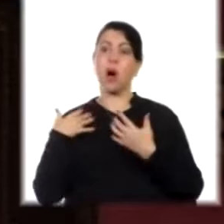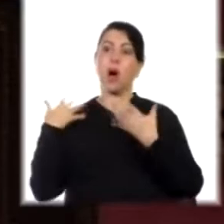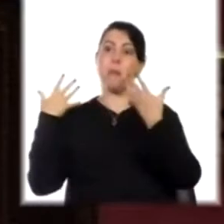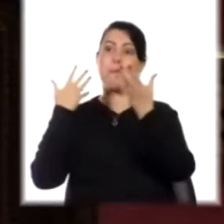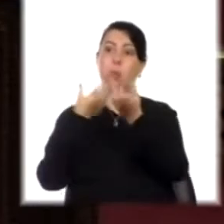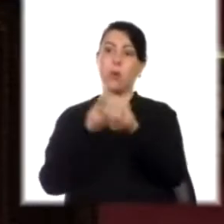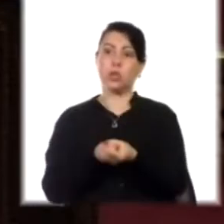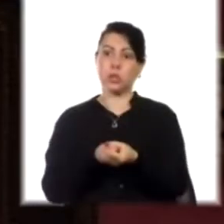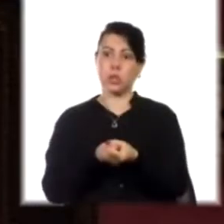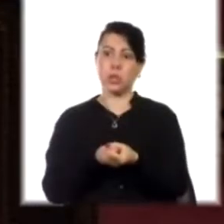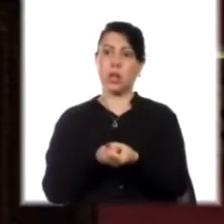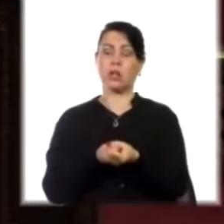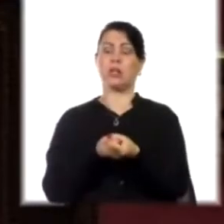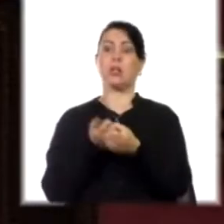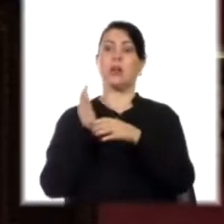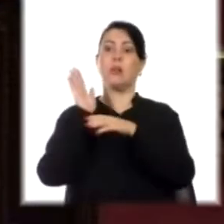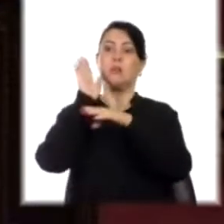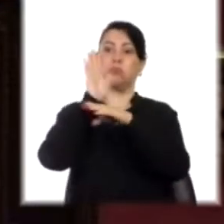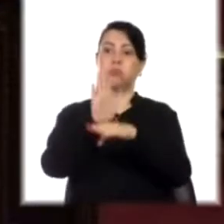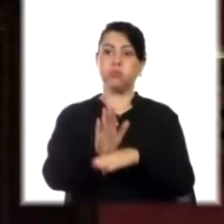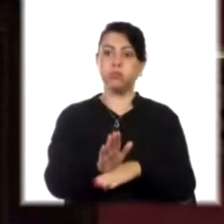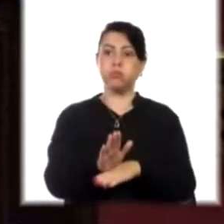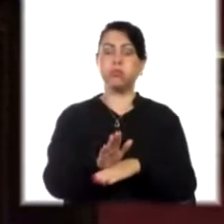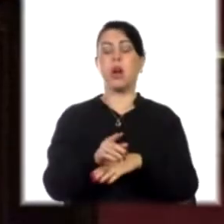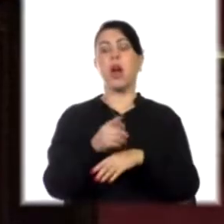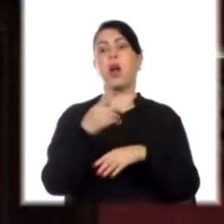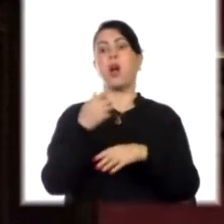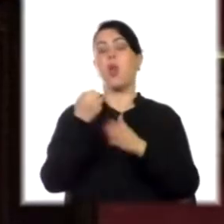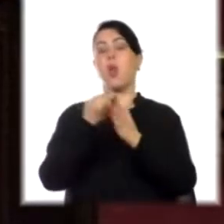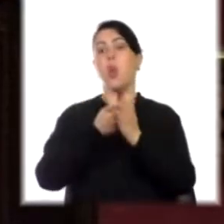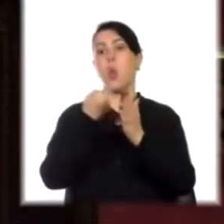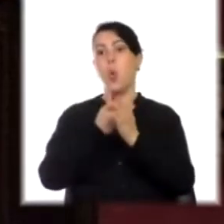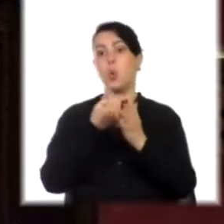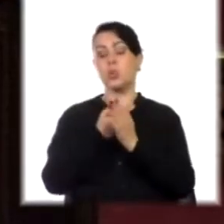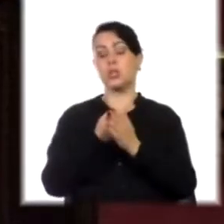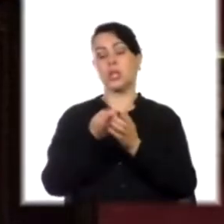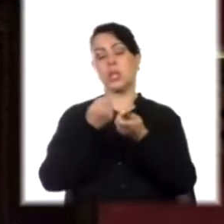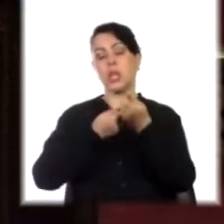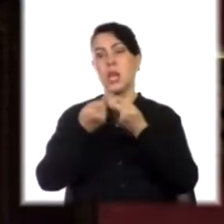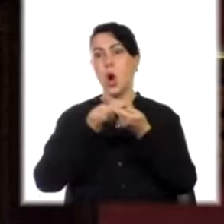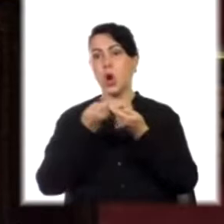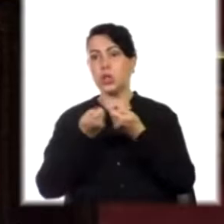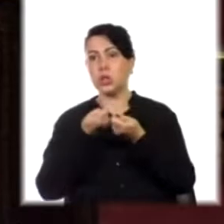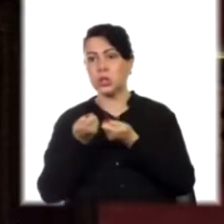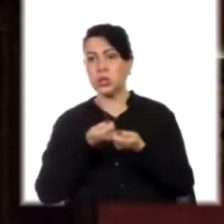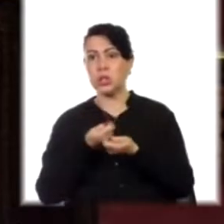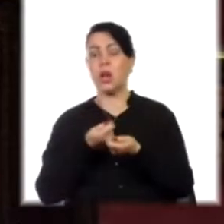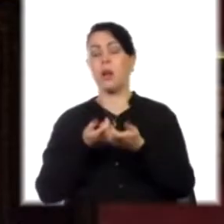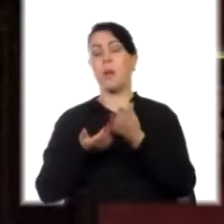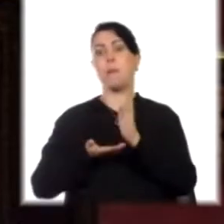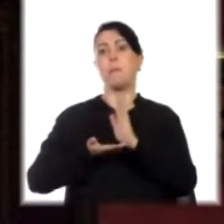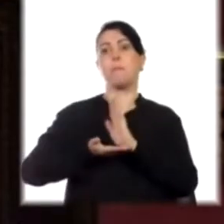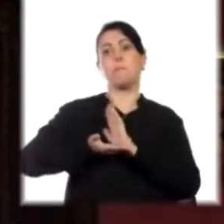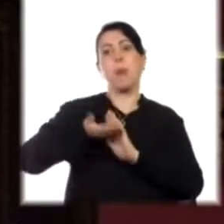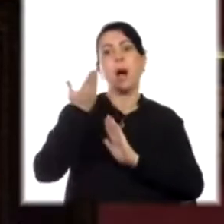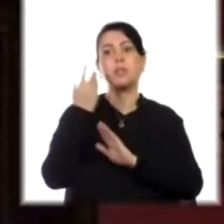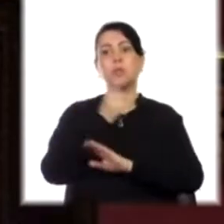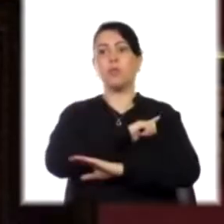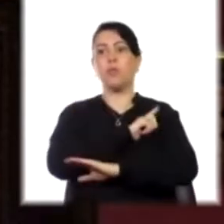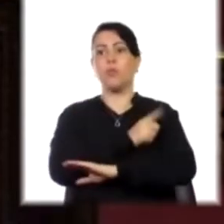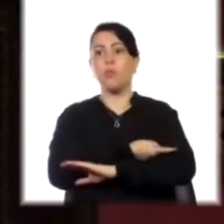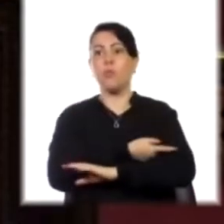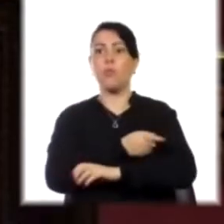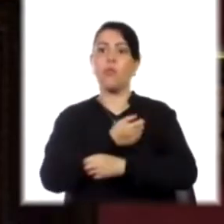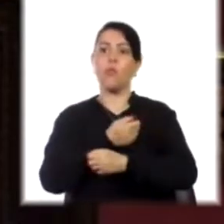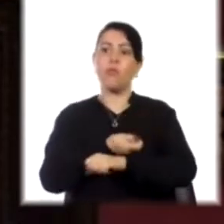todos los esfuerzos en búsqueda de una solución negociada, respaldar los esfuerzos que se vienen haciendo para